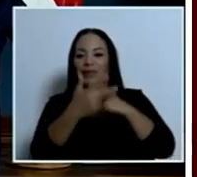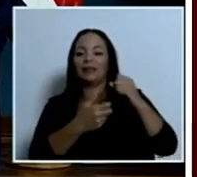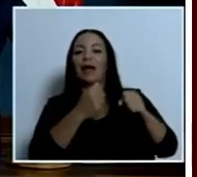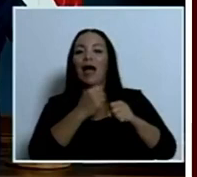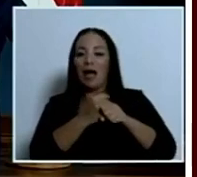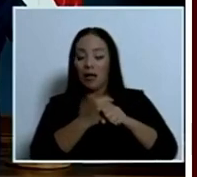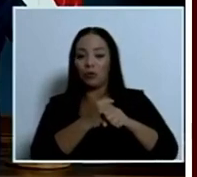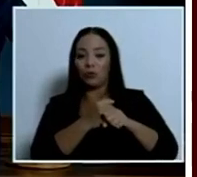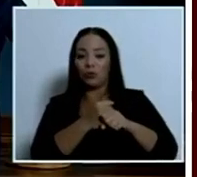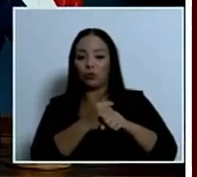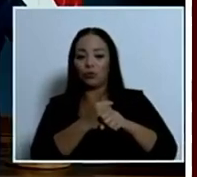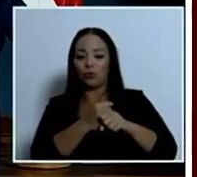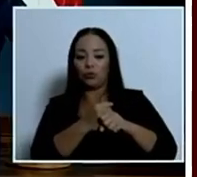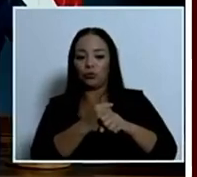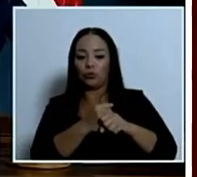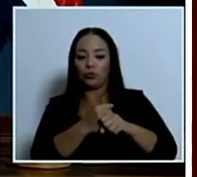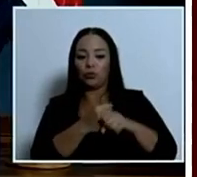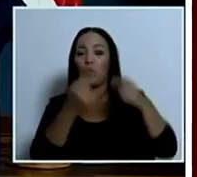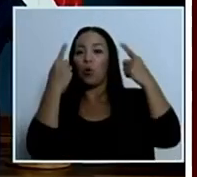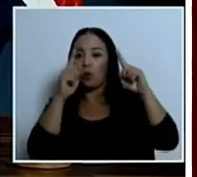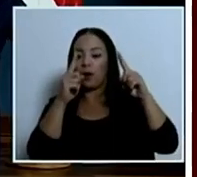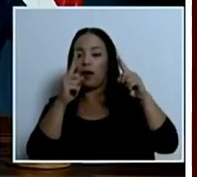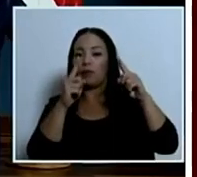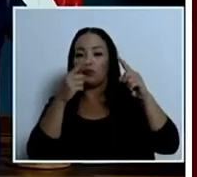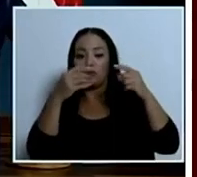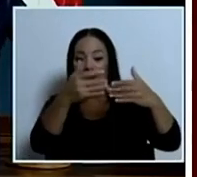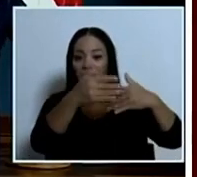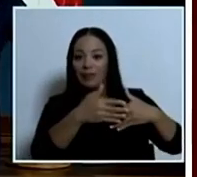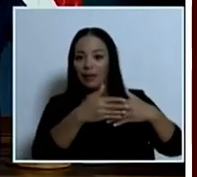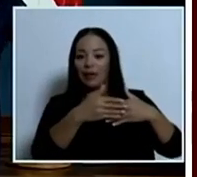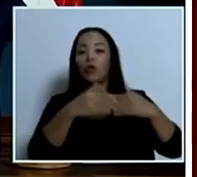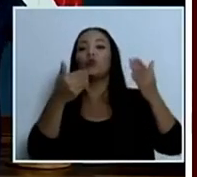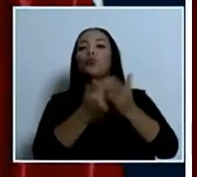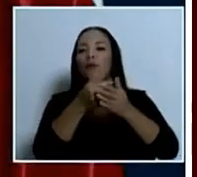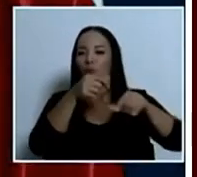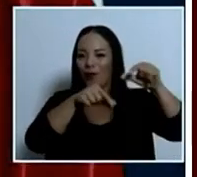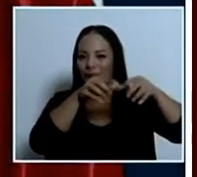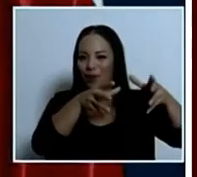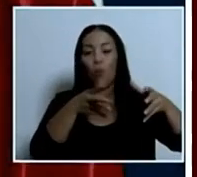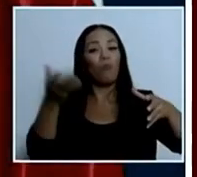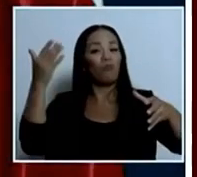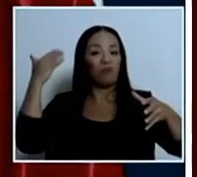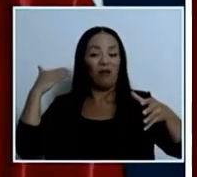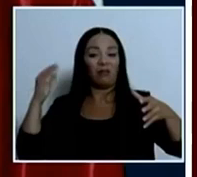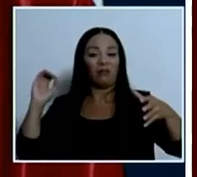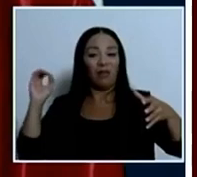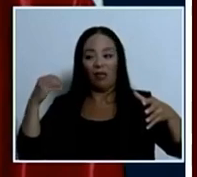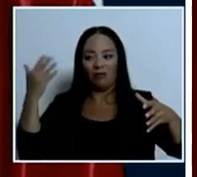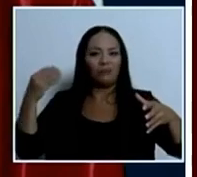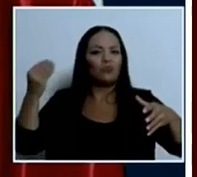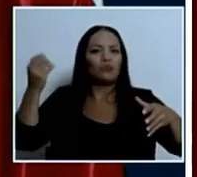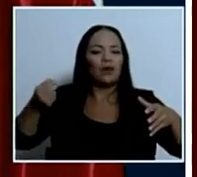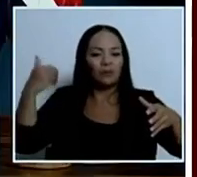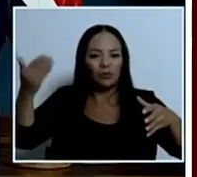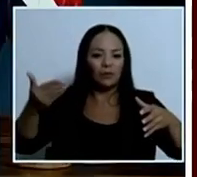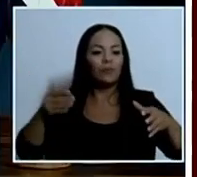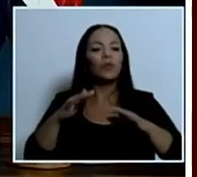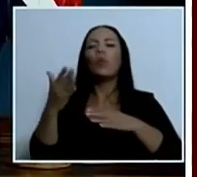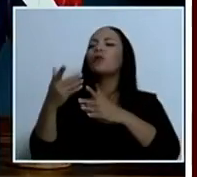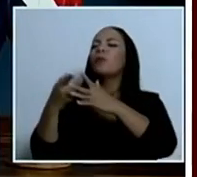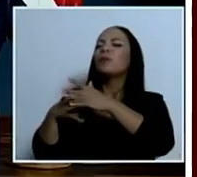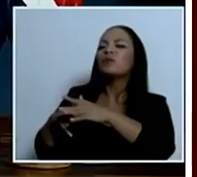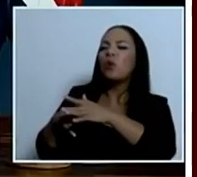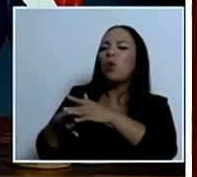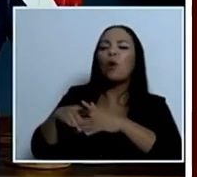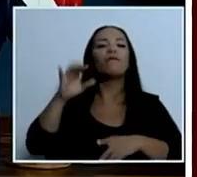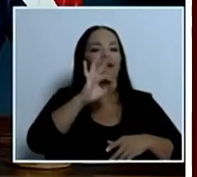22 años en registrarse. Así de fácil. Emitimos el decreto ¿cuándo? Empezó a regir en febrero